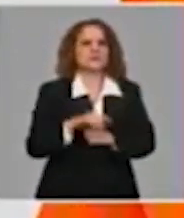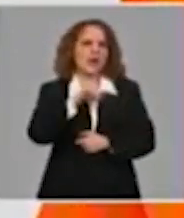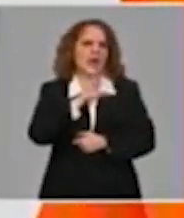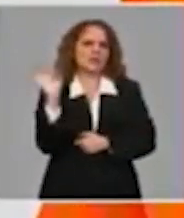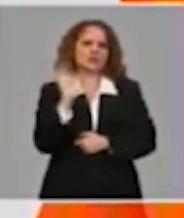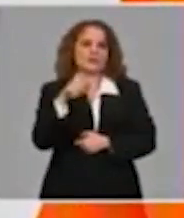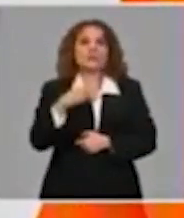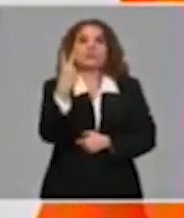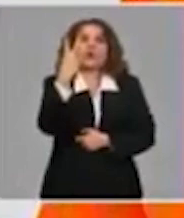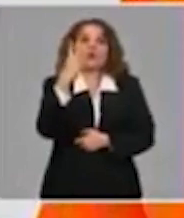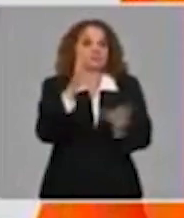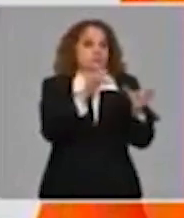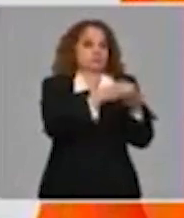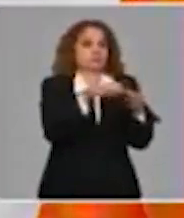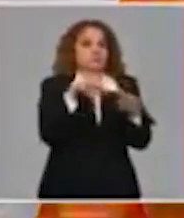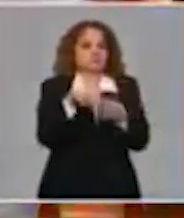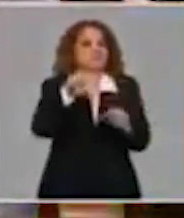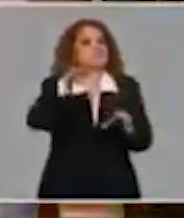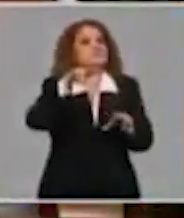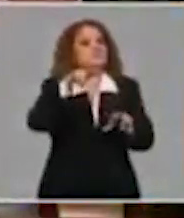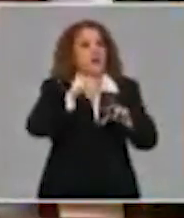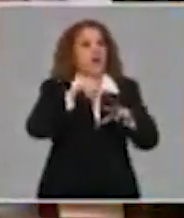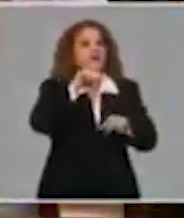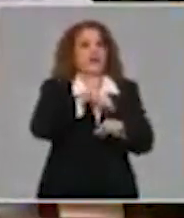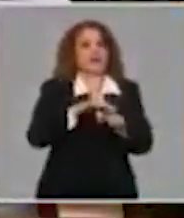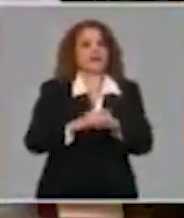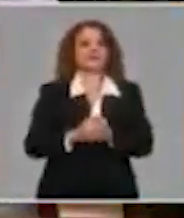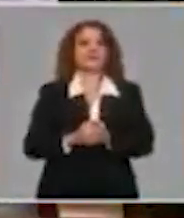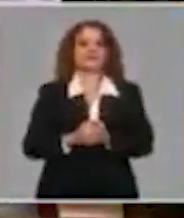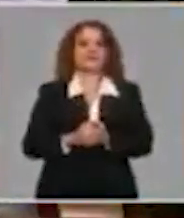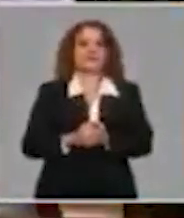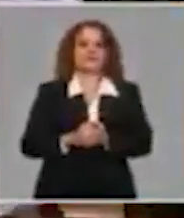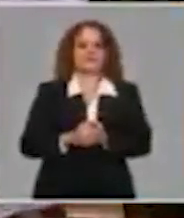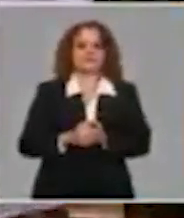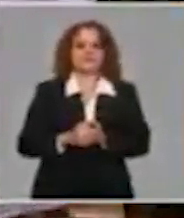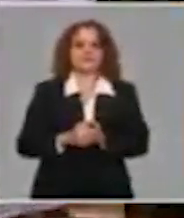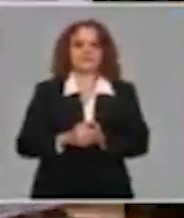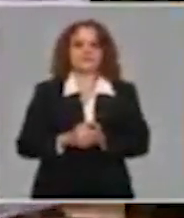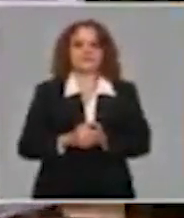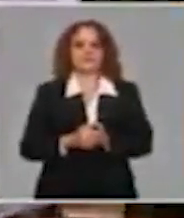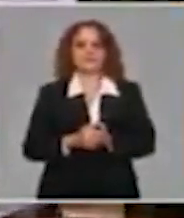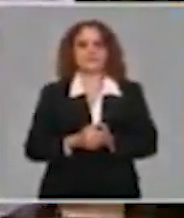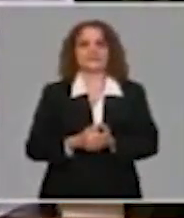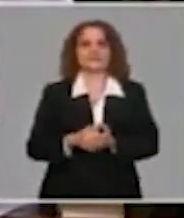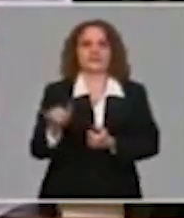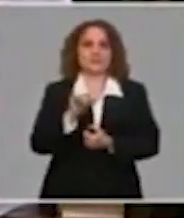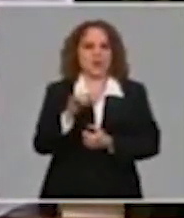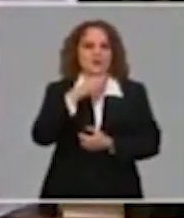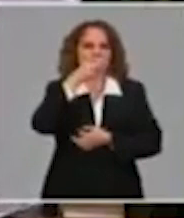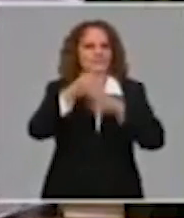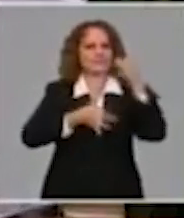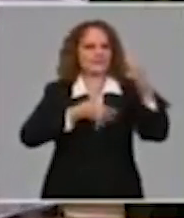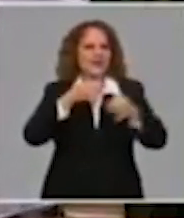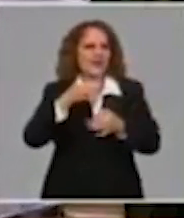eventos de transmisión local. Cuando hablamos aquí de las etapas en que Cuba va a moviendo su fase,